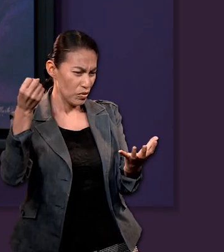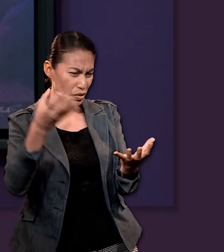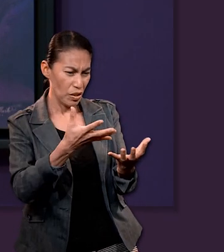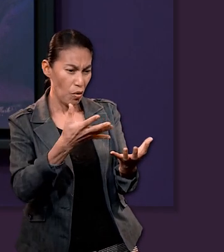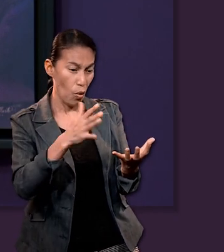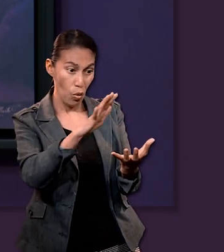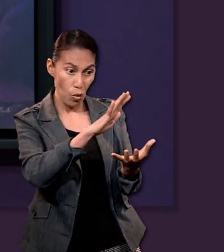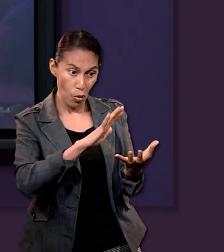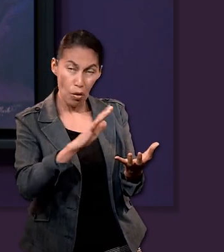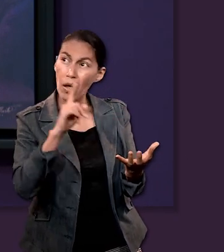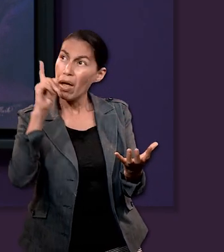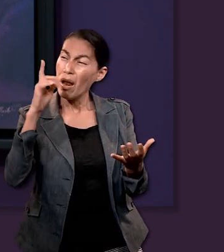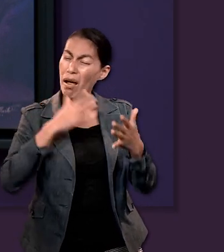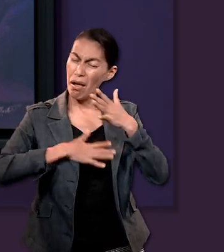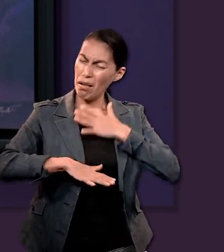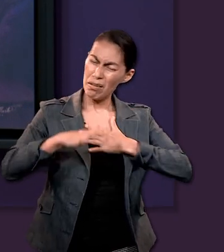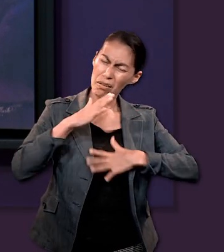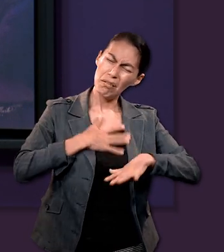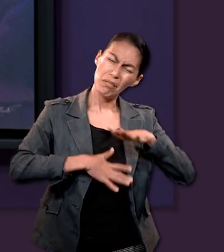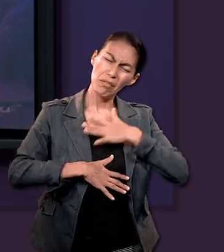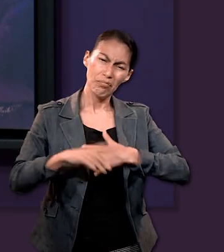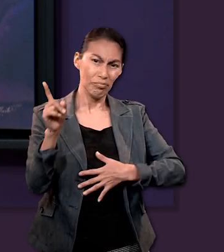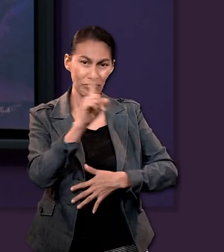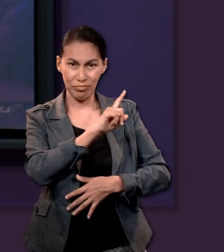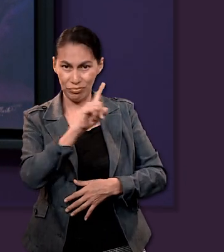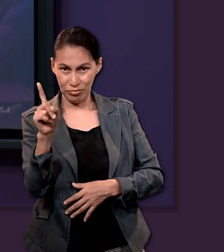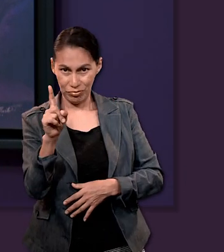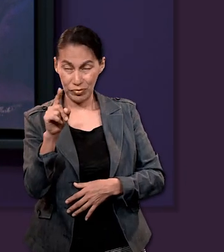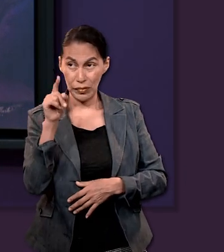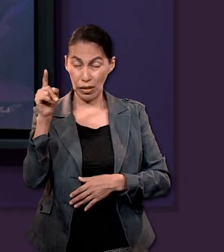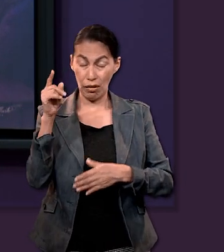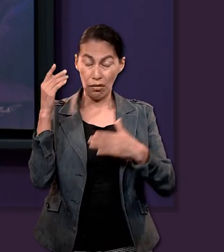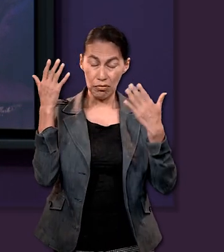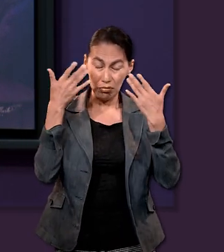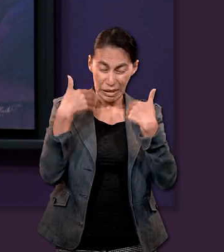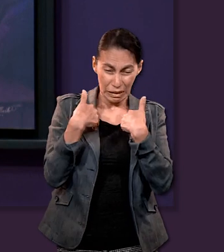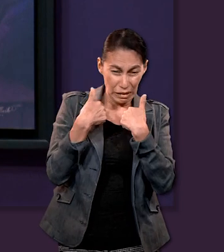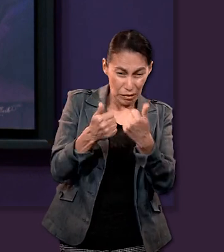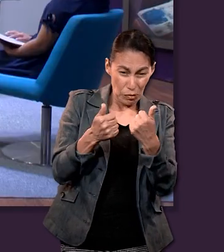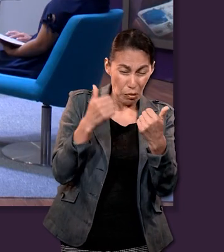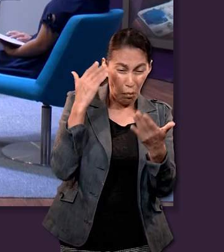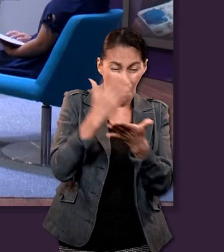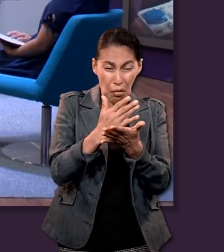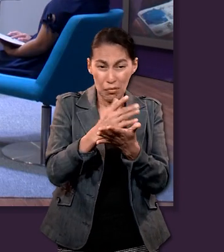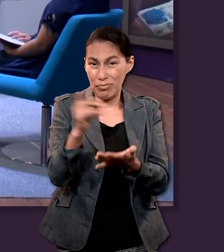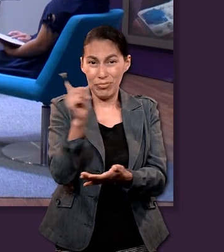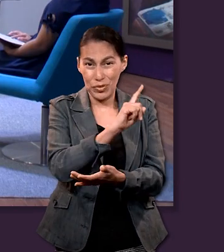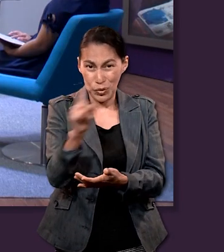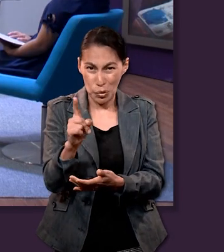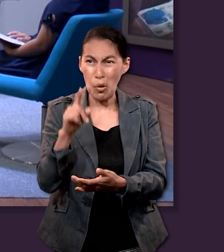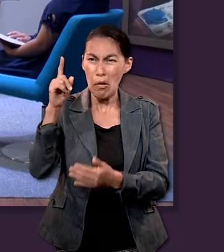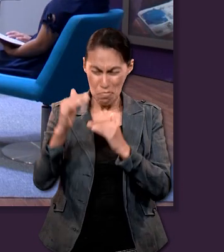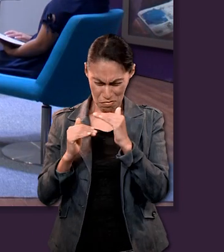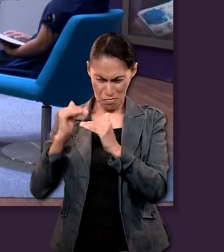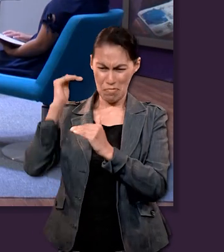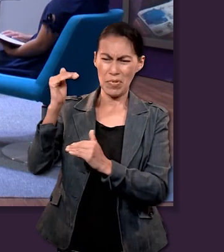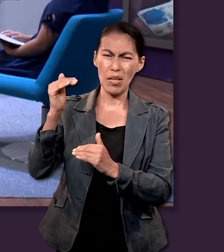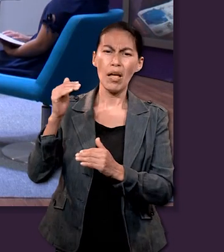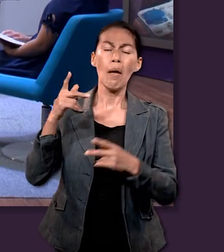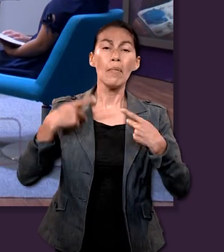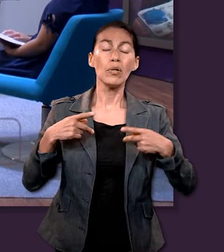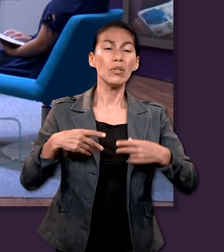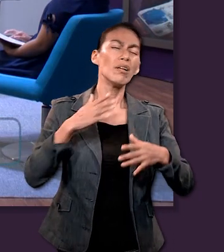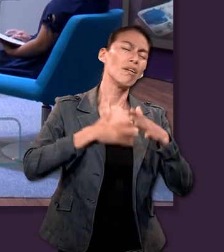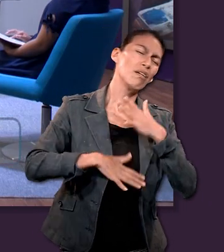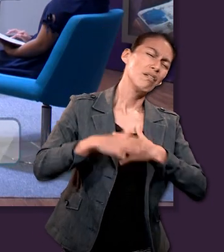no hay quien lo alcance él da esfuerzo alcanzado y multiplica las fuerzas al que no tiene ningunas los muchachos se